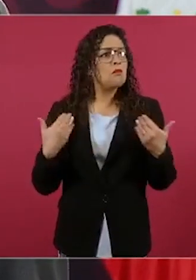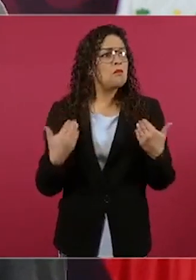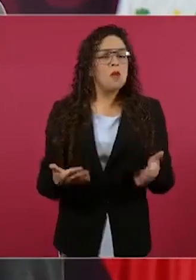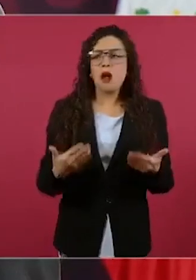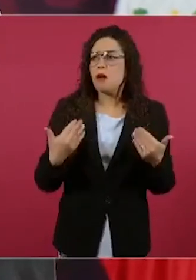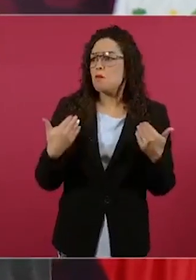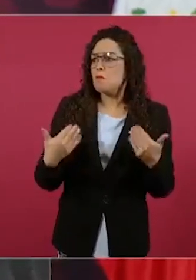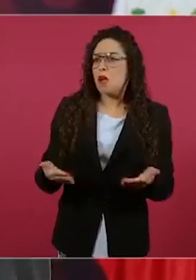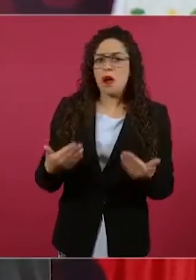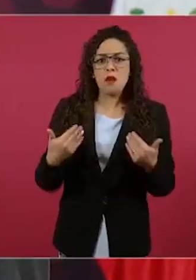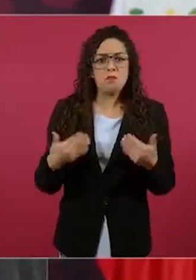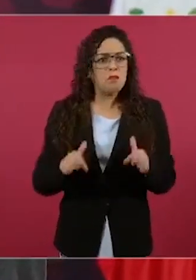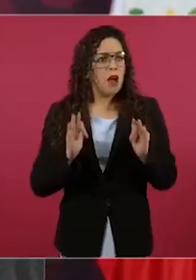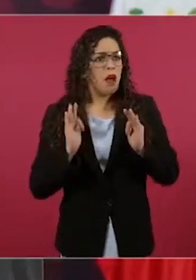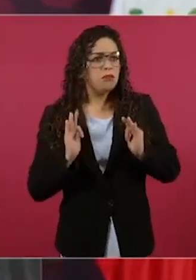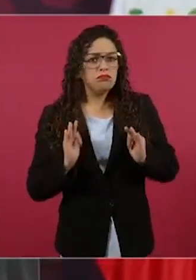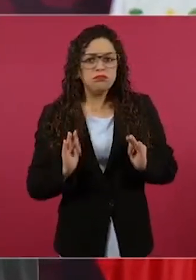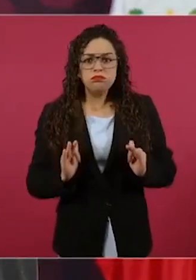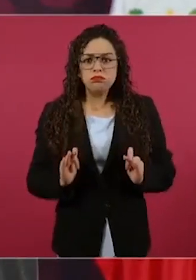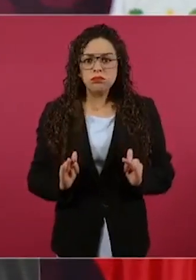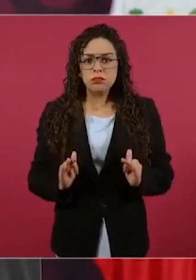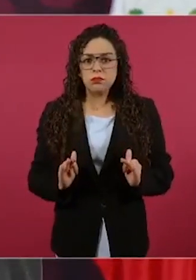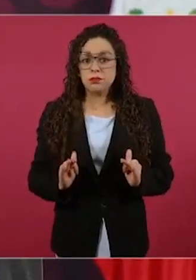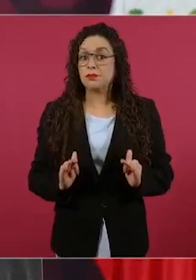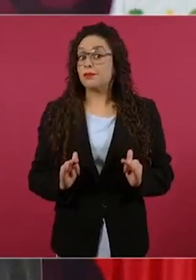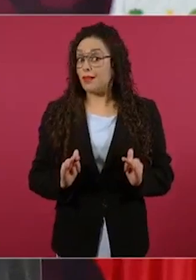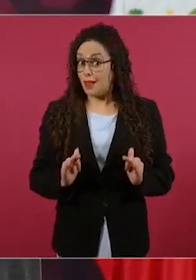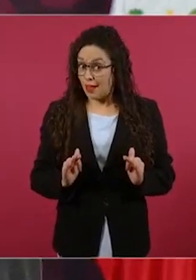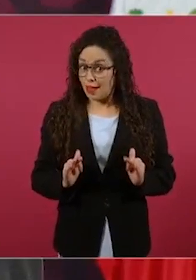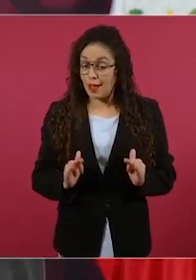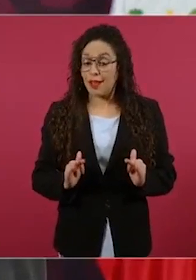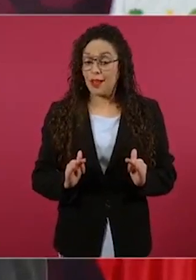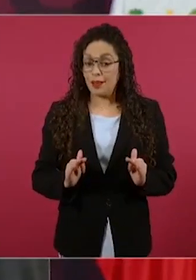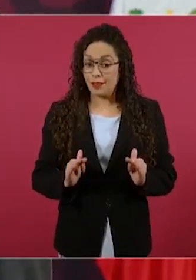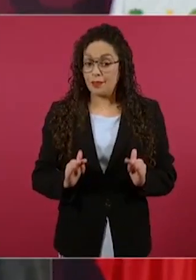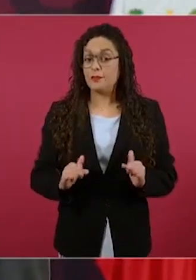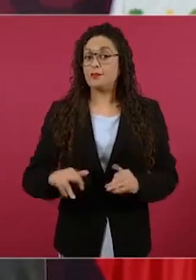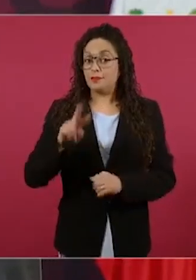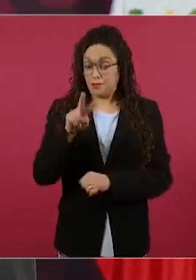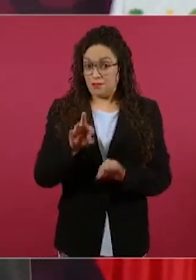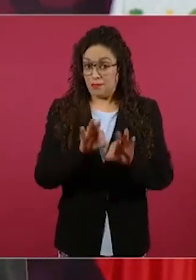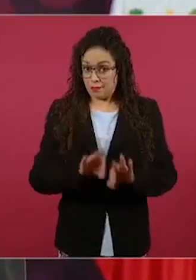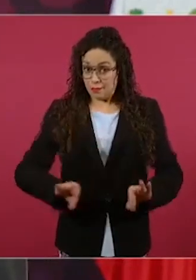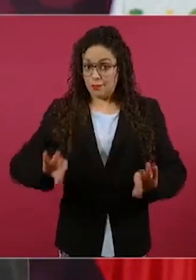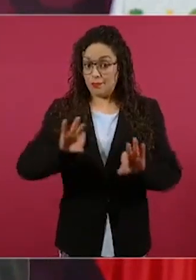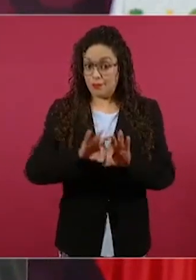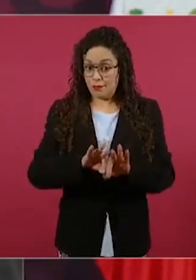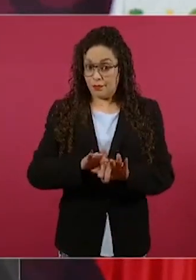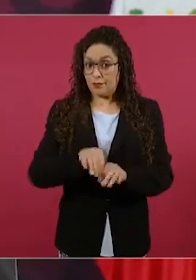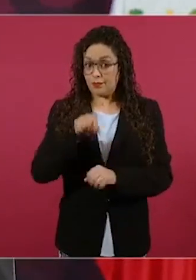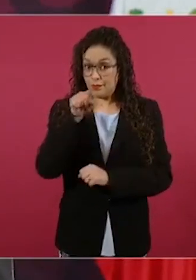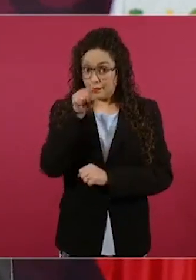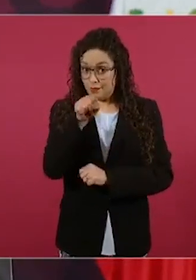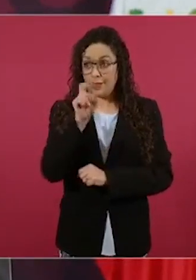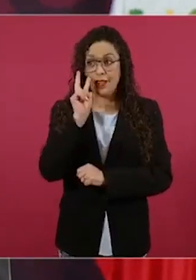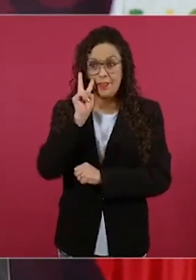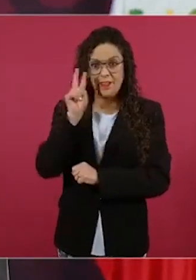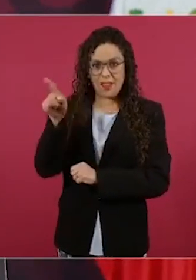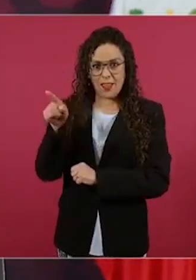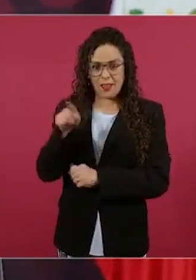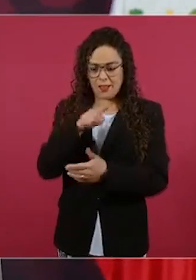Entonces, sí, vean el relato de la